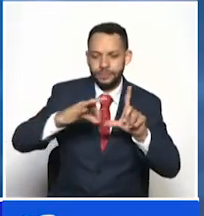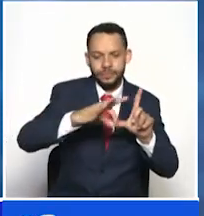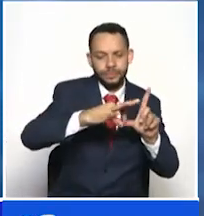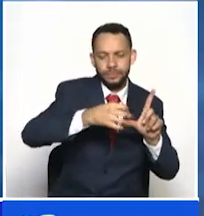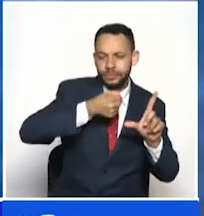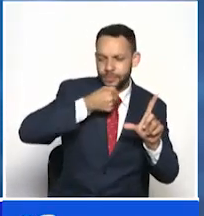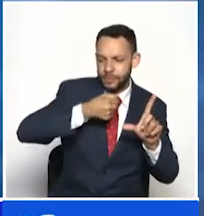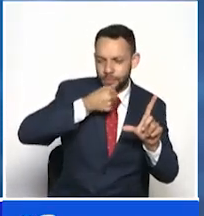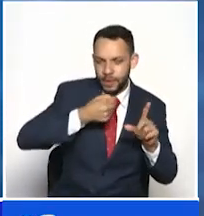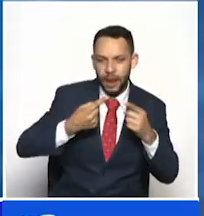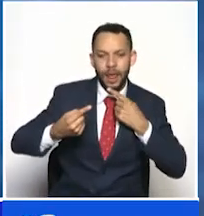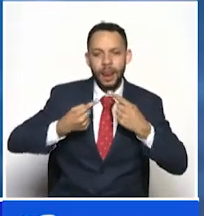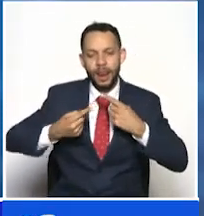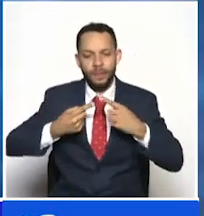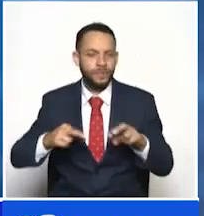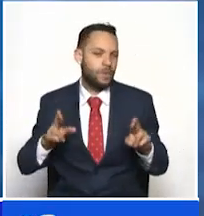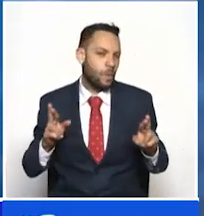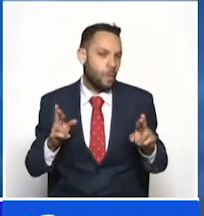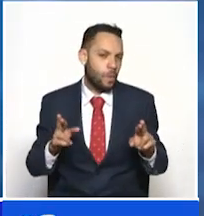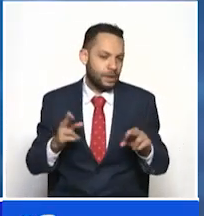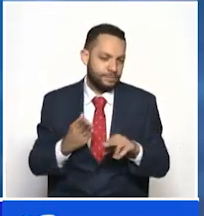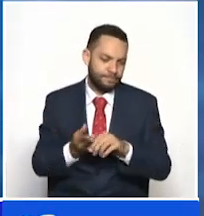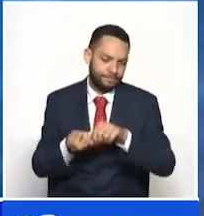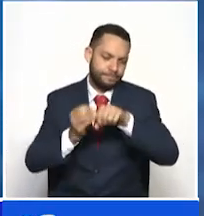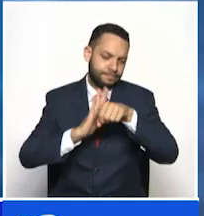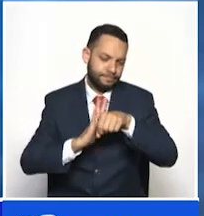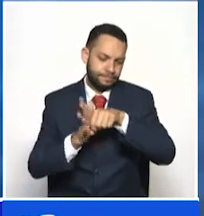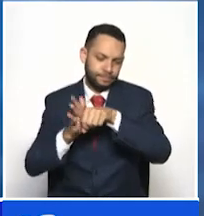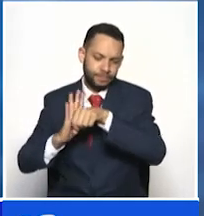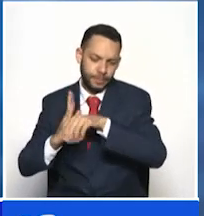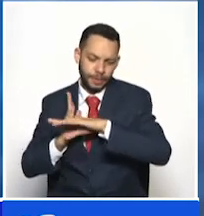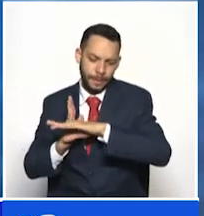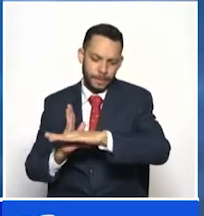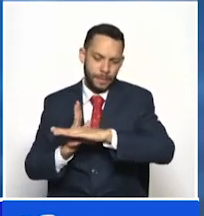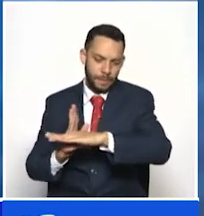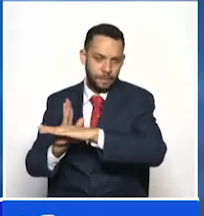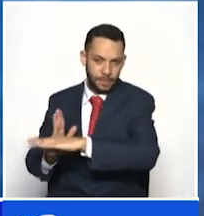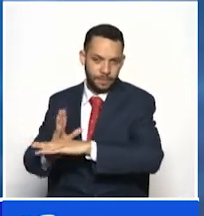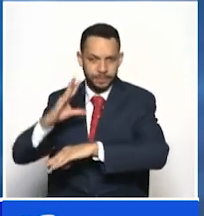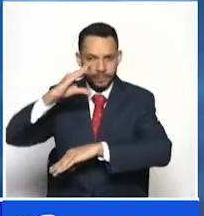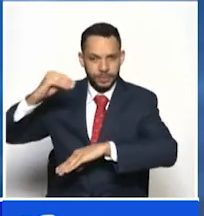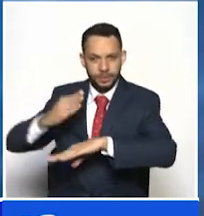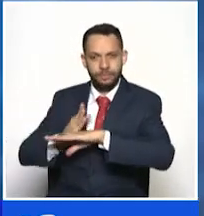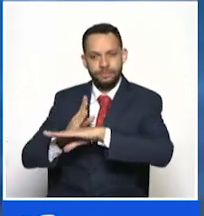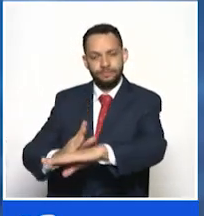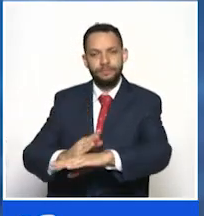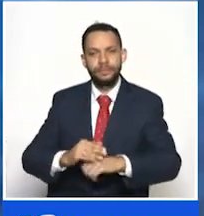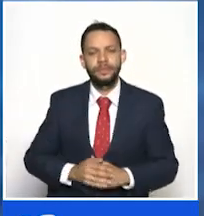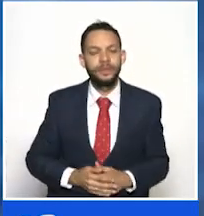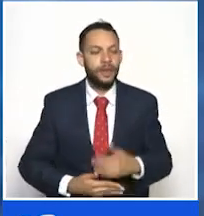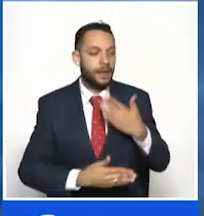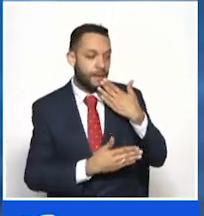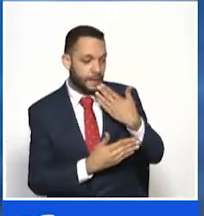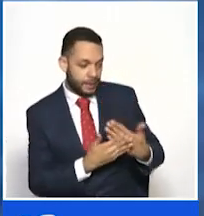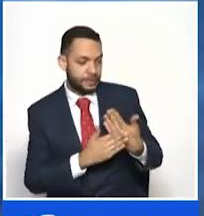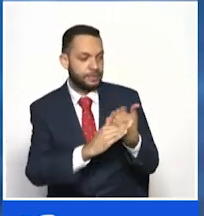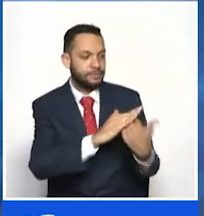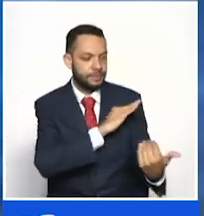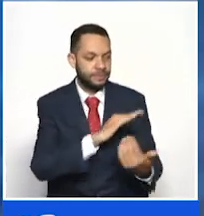fin de semana y esperamos que los contagios empiecen a bajar en este sector del Quindijo. Muchísimas gracias.